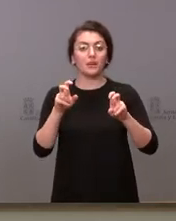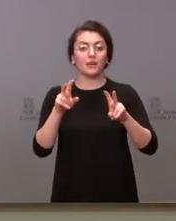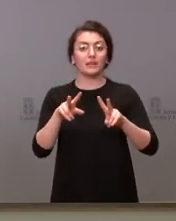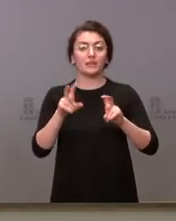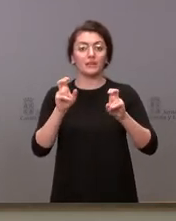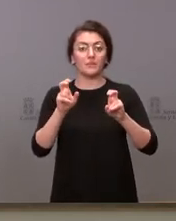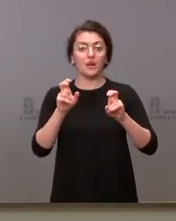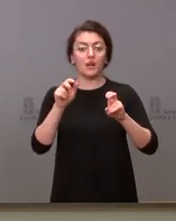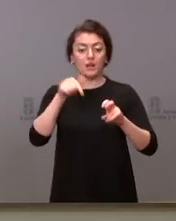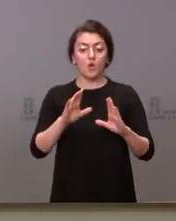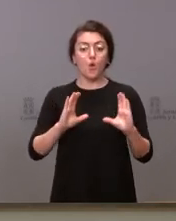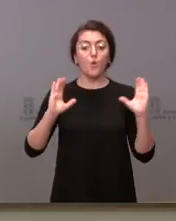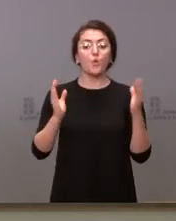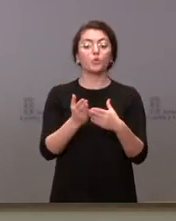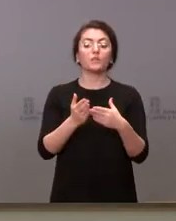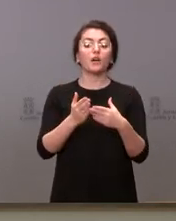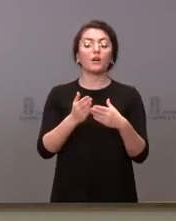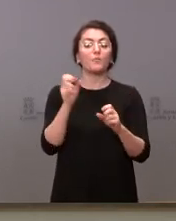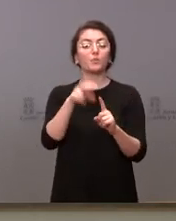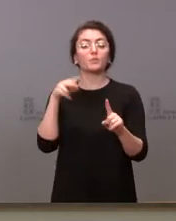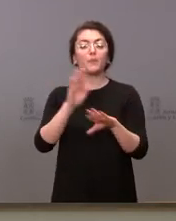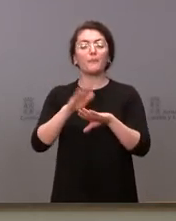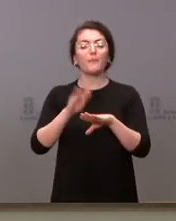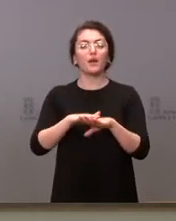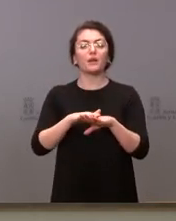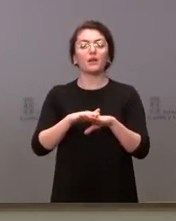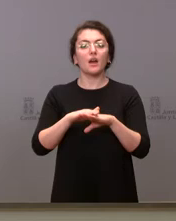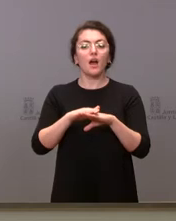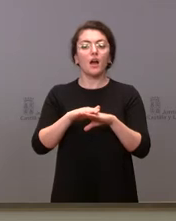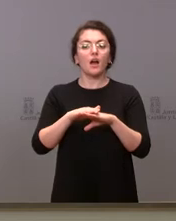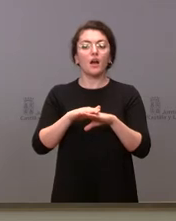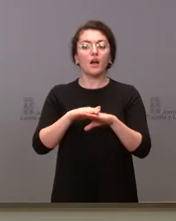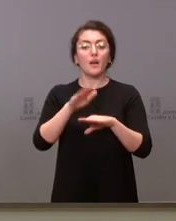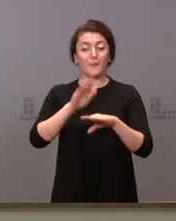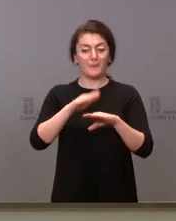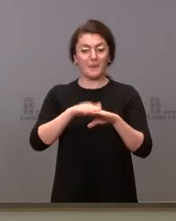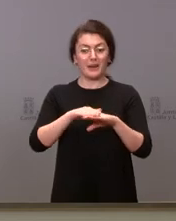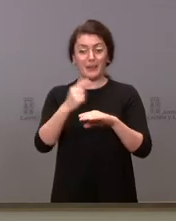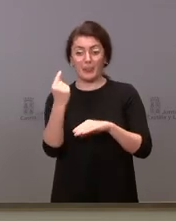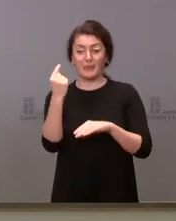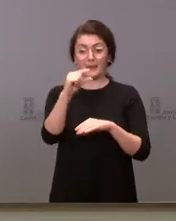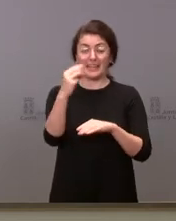para generalizar y ampliar la tercera dosis a toda la población?